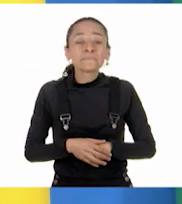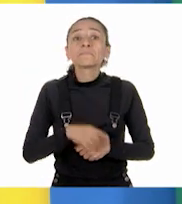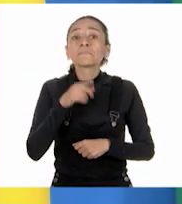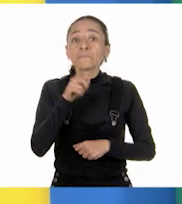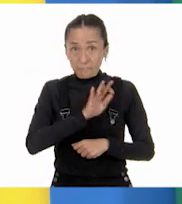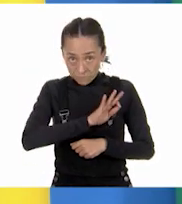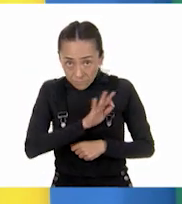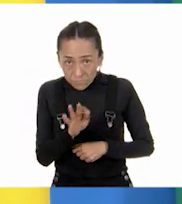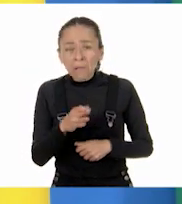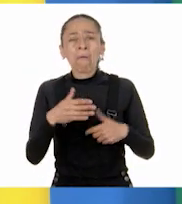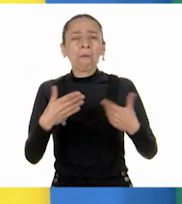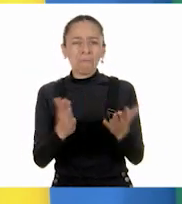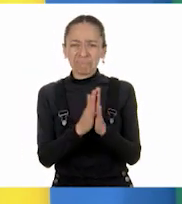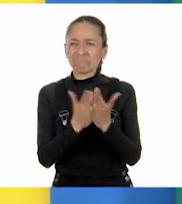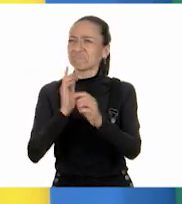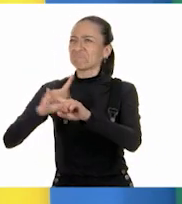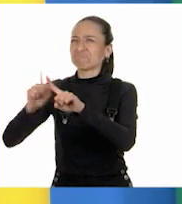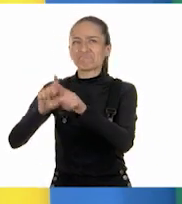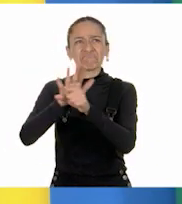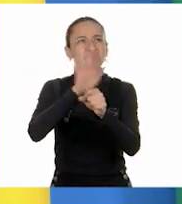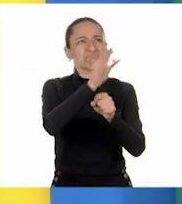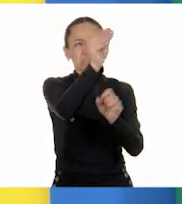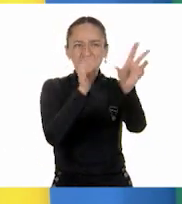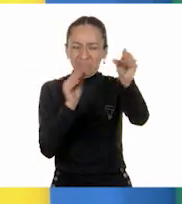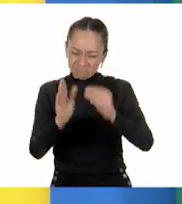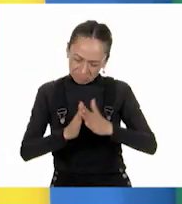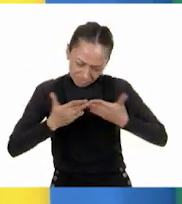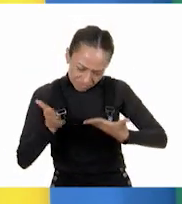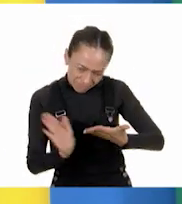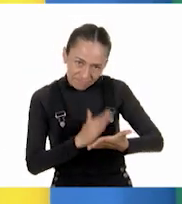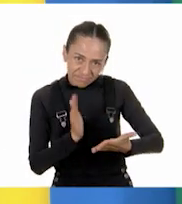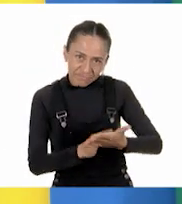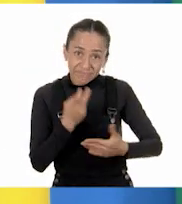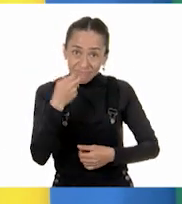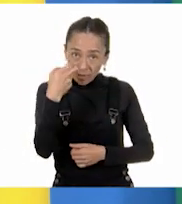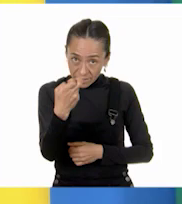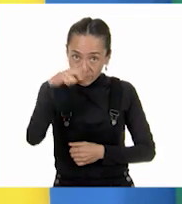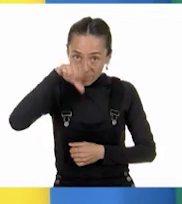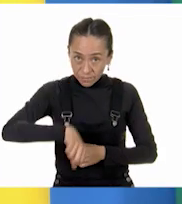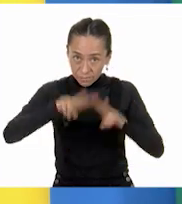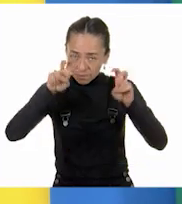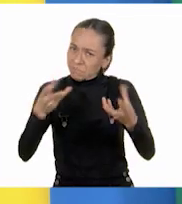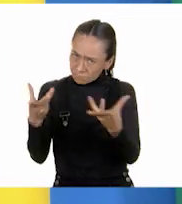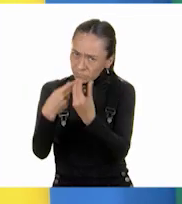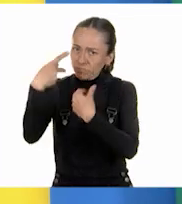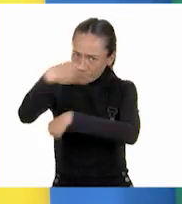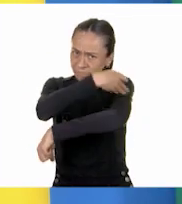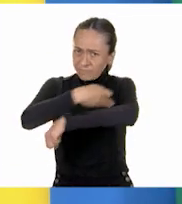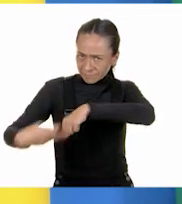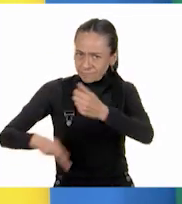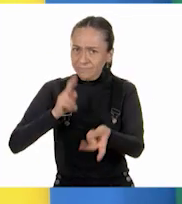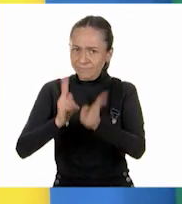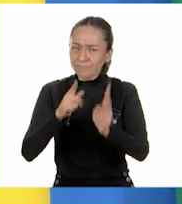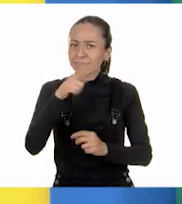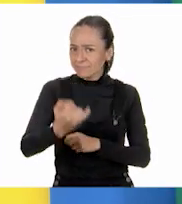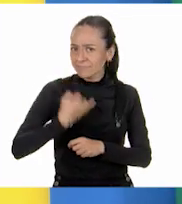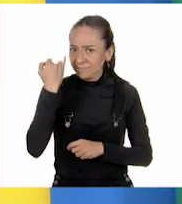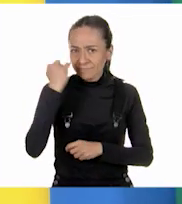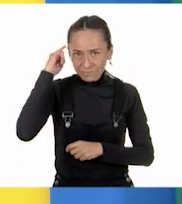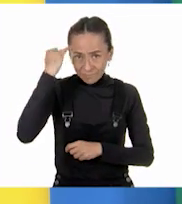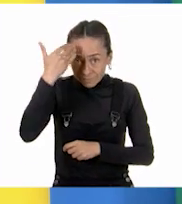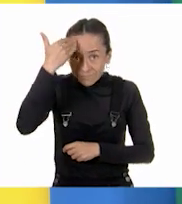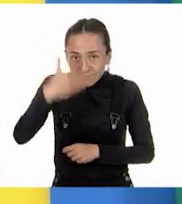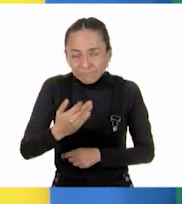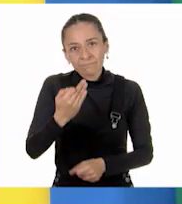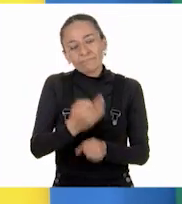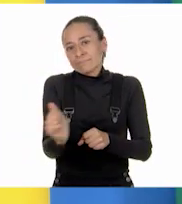posible, consulta otros libros y comenta el tema de hoy con tu familia. Si tienes la fortuna de hablar una lengua indígena, aprovecha también este momento